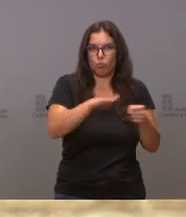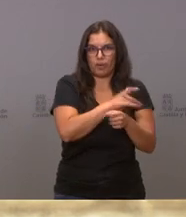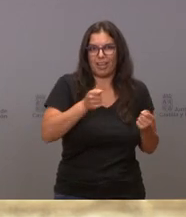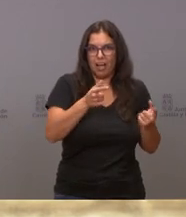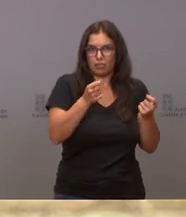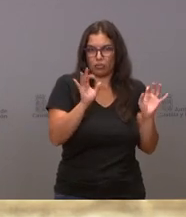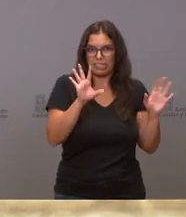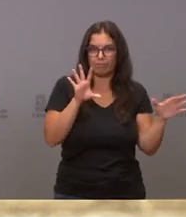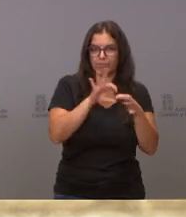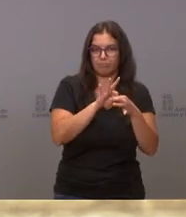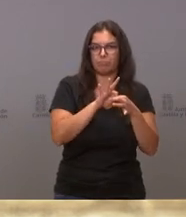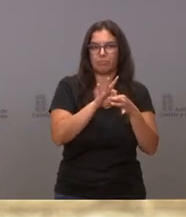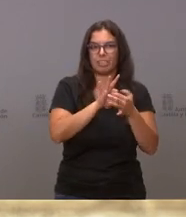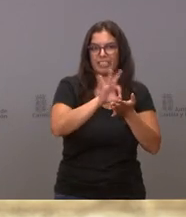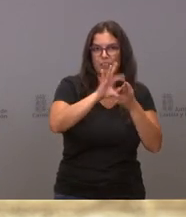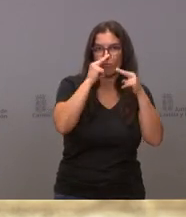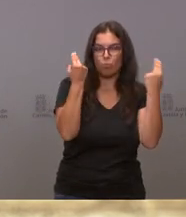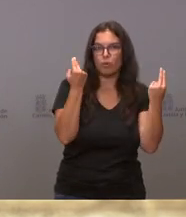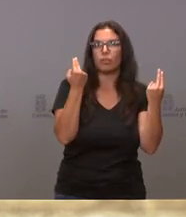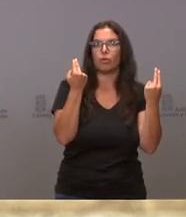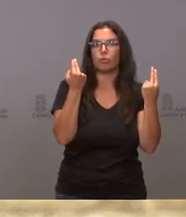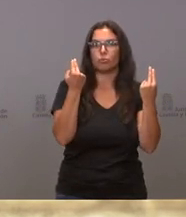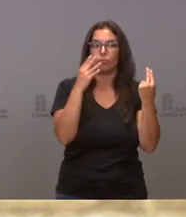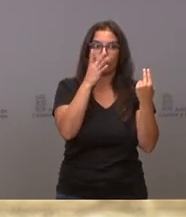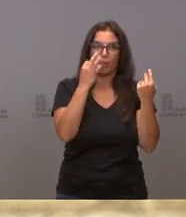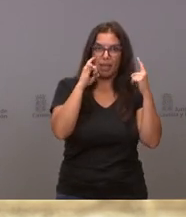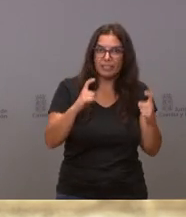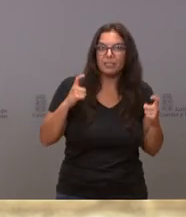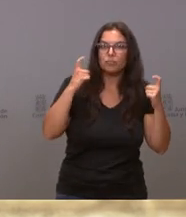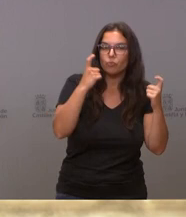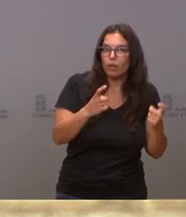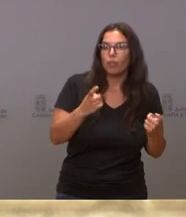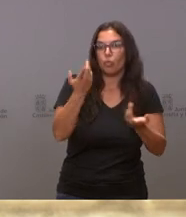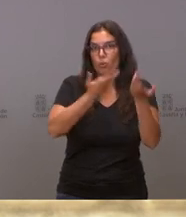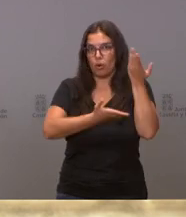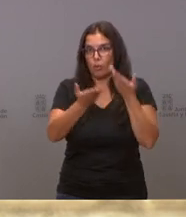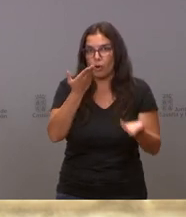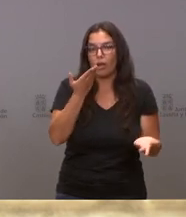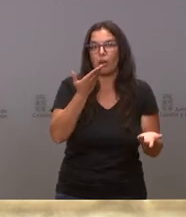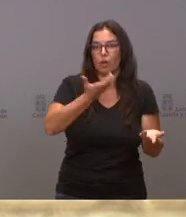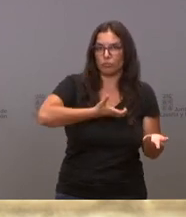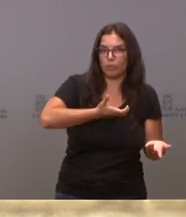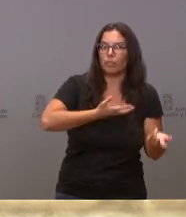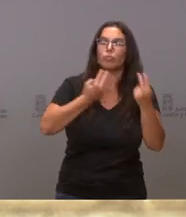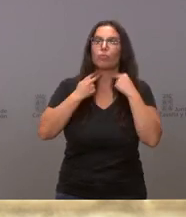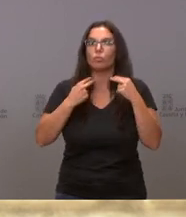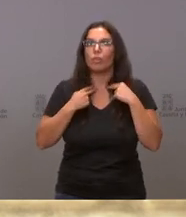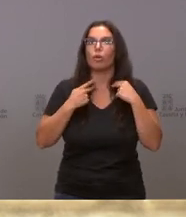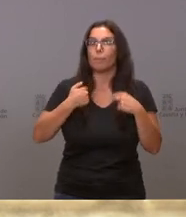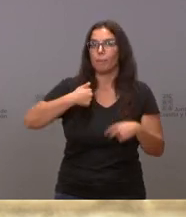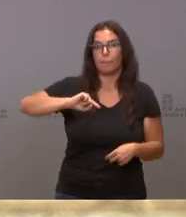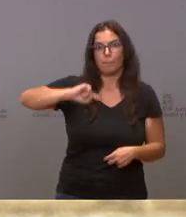los servicios públicos donde teníamos que hacer esfuerzos y colaborar con las corporaciones locales, fui yo en